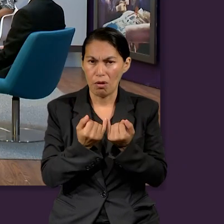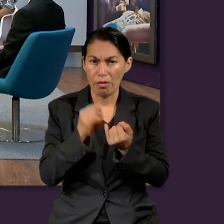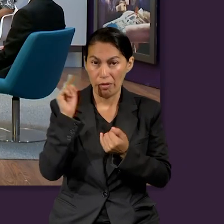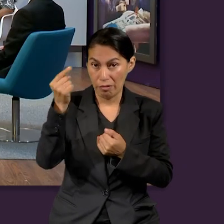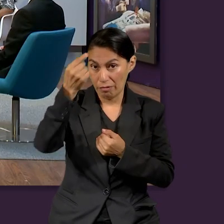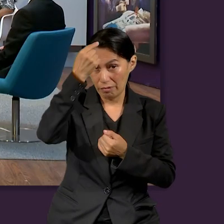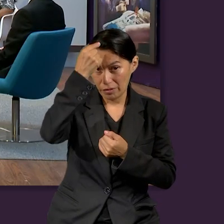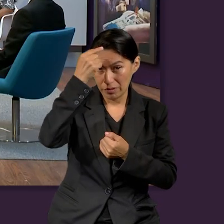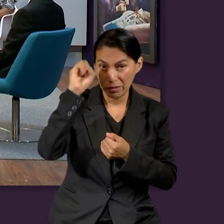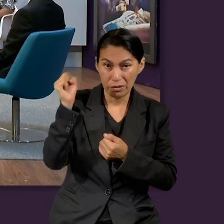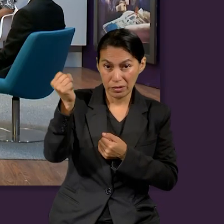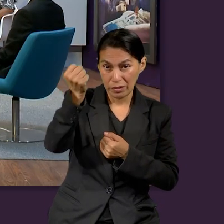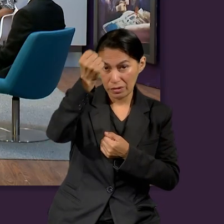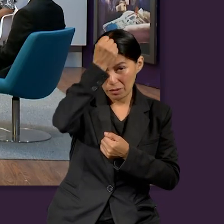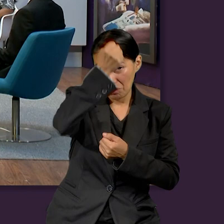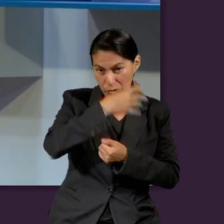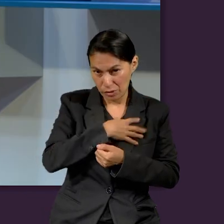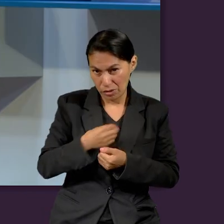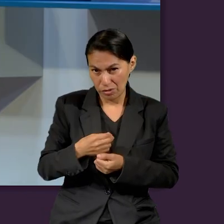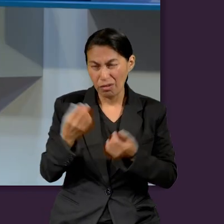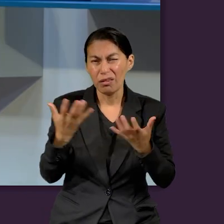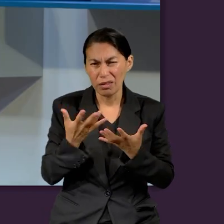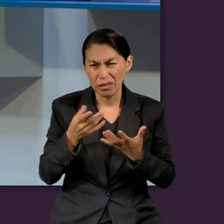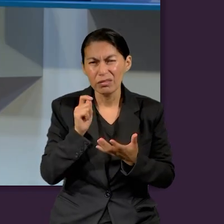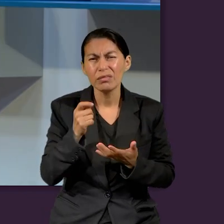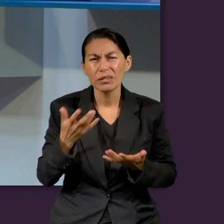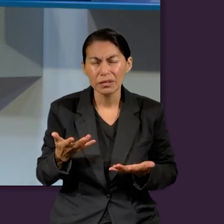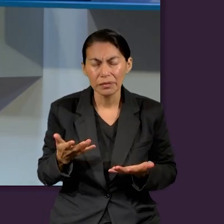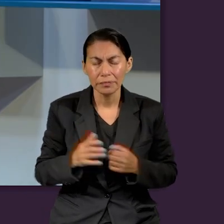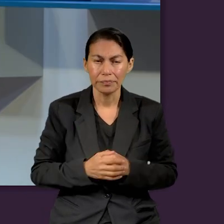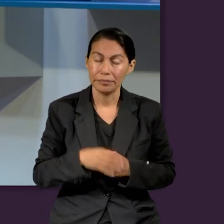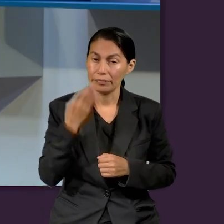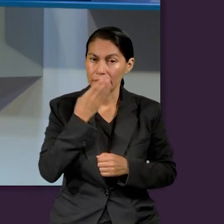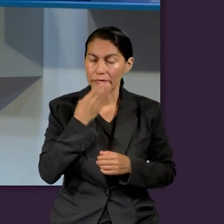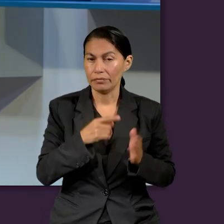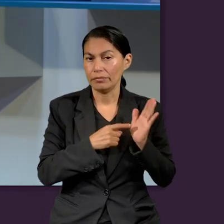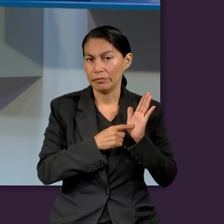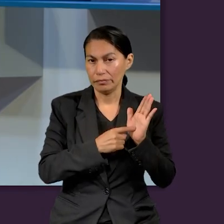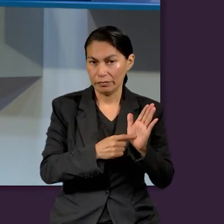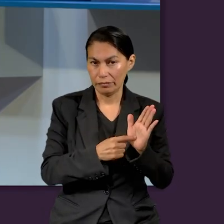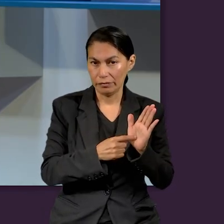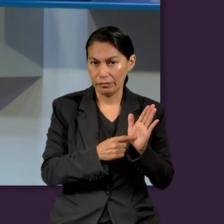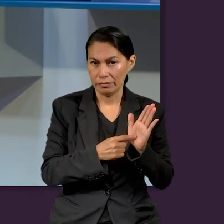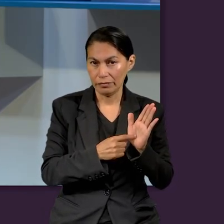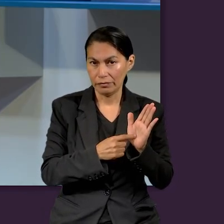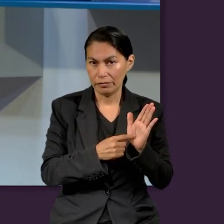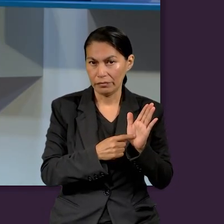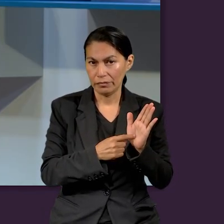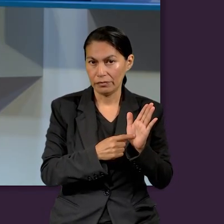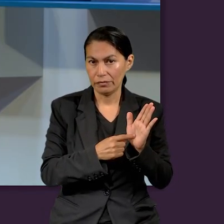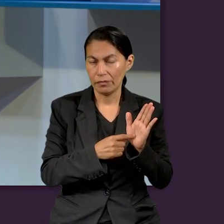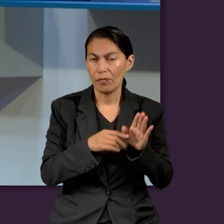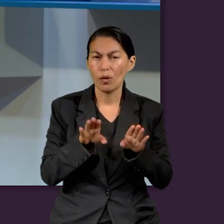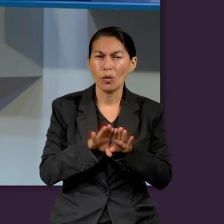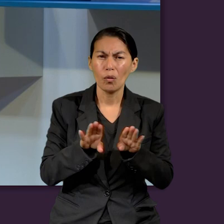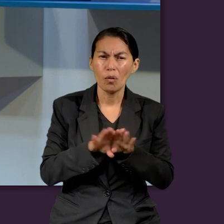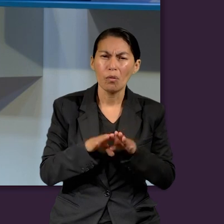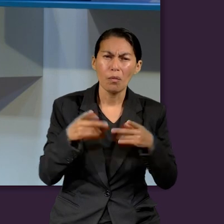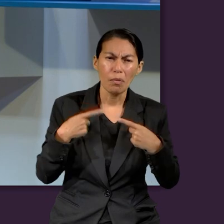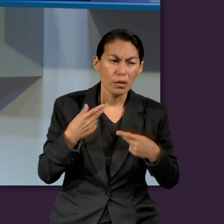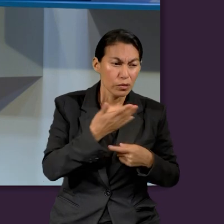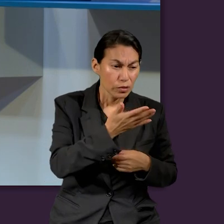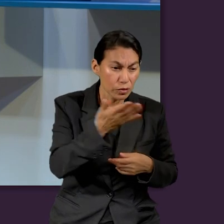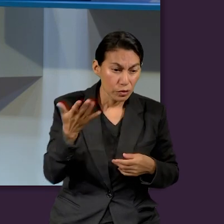que hizo también su hijo Salomón en estas circunstancias. Así que la Biblia presenta claramente